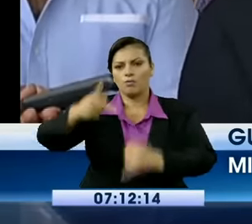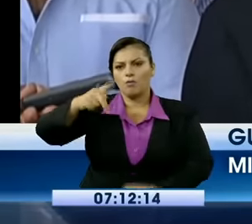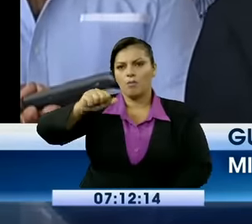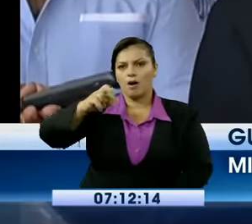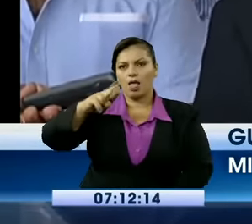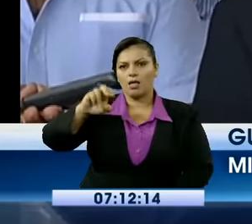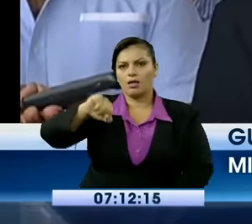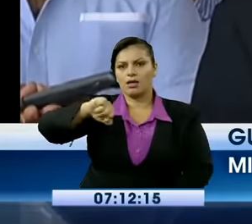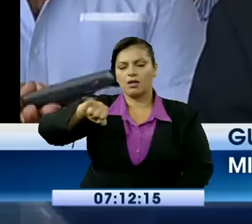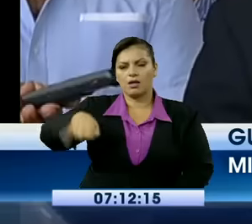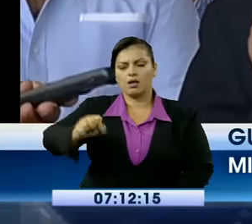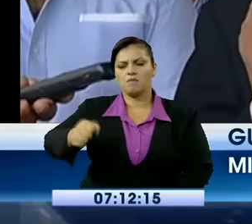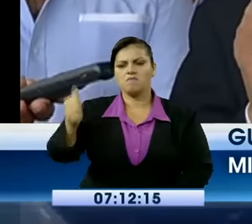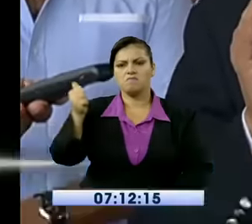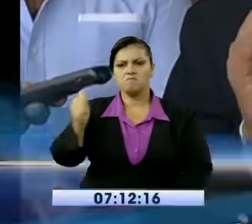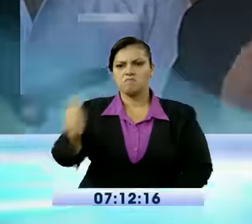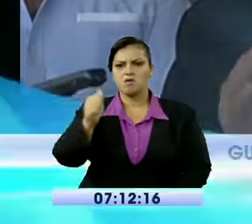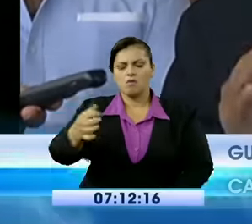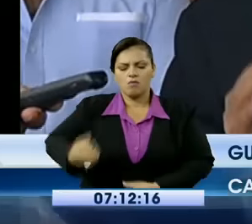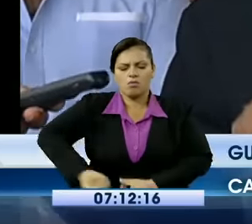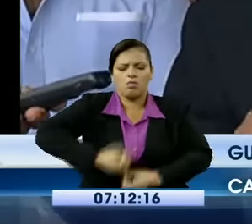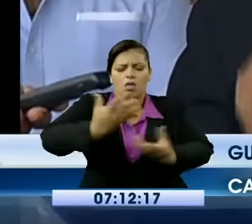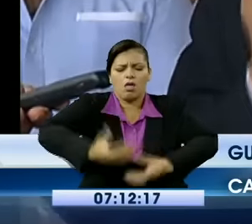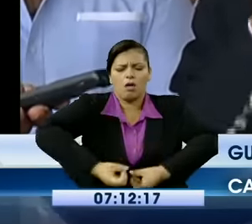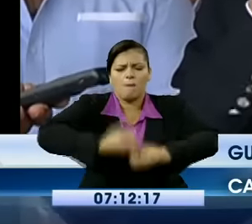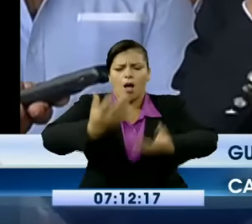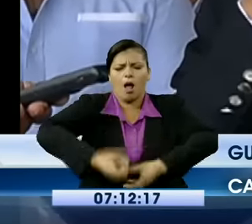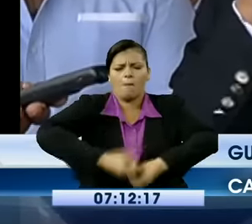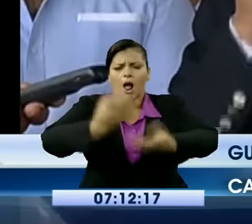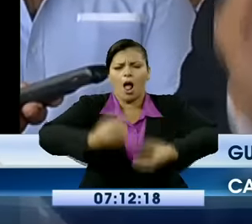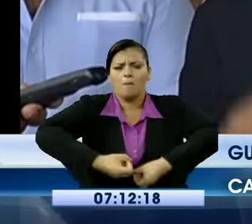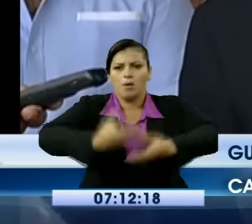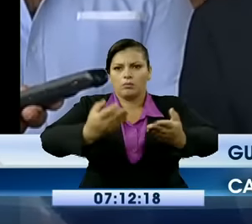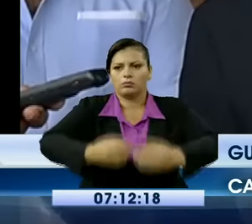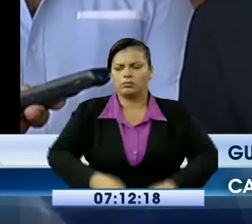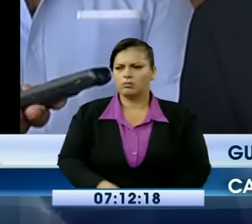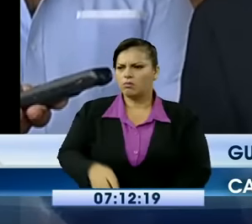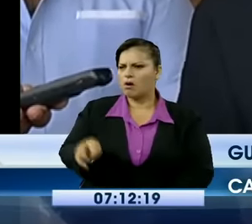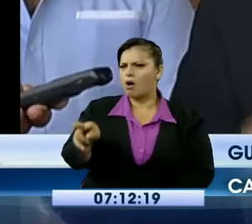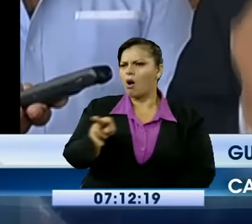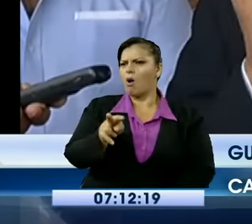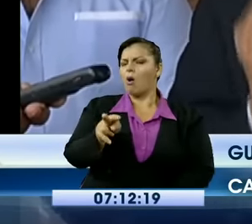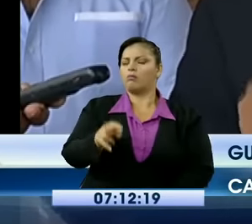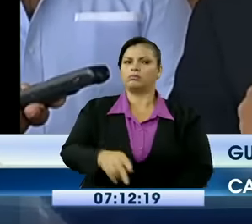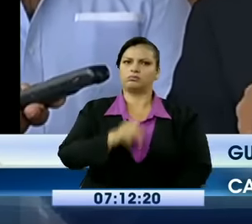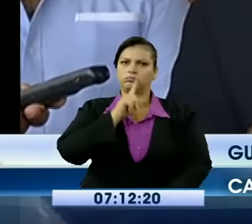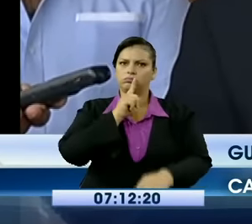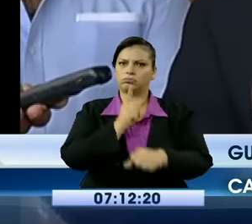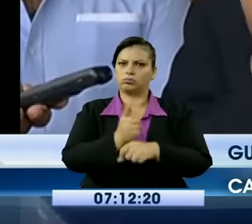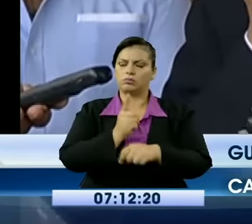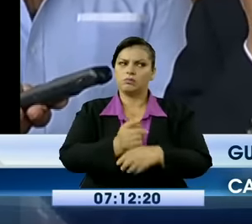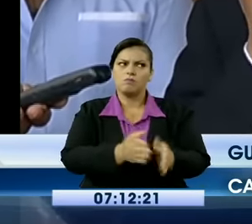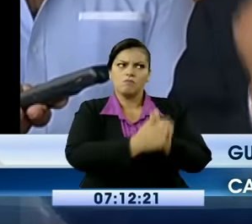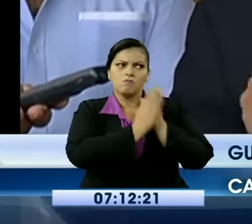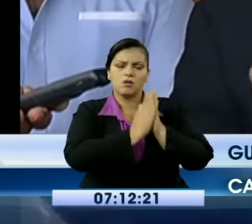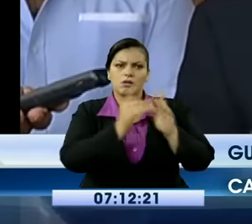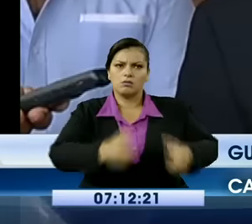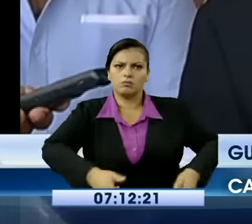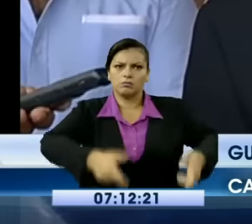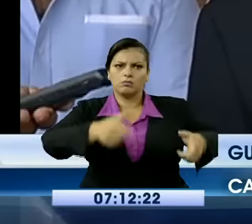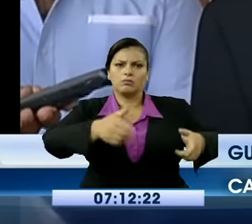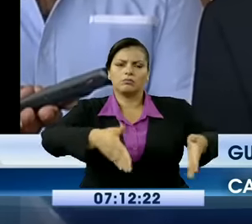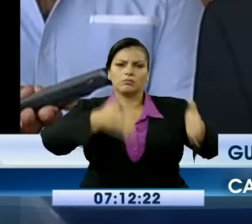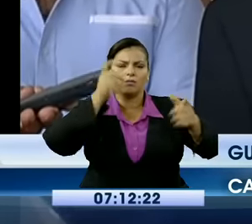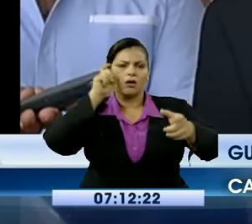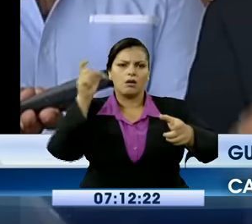exigimos a la Fiscalía que inicie inmediatamente